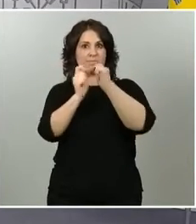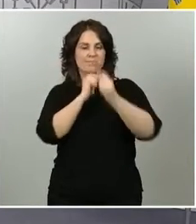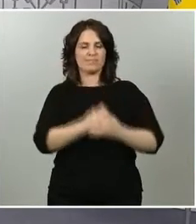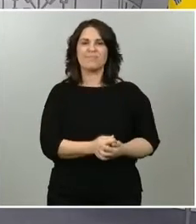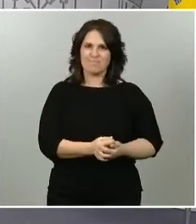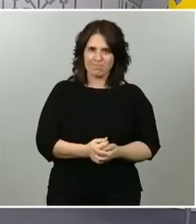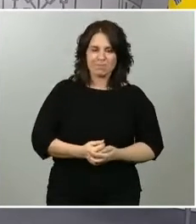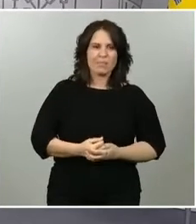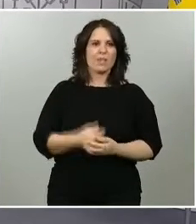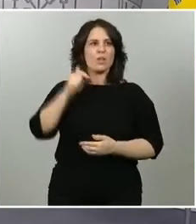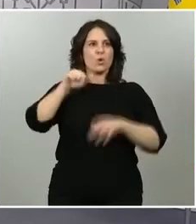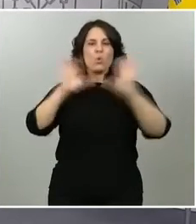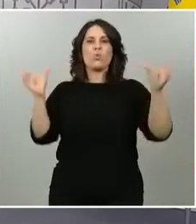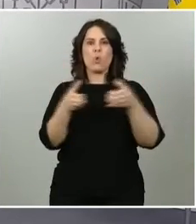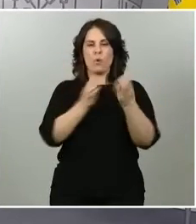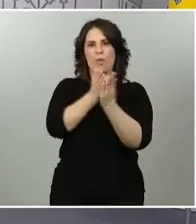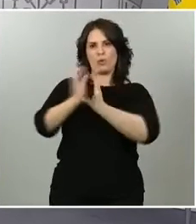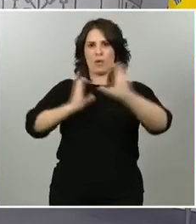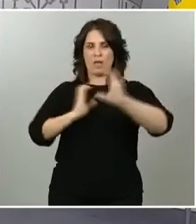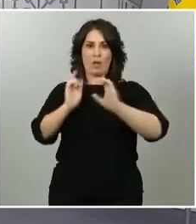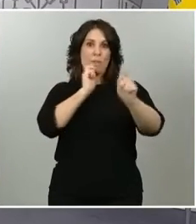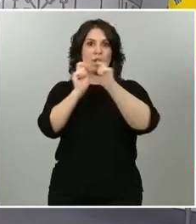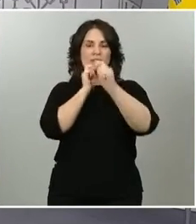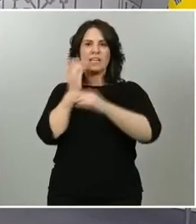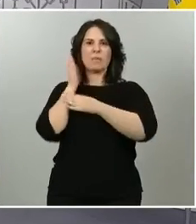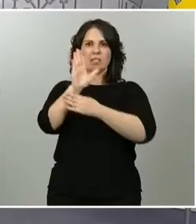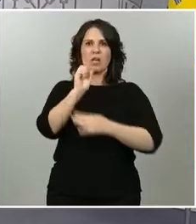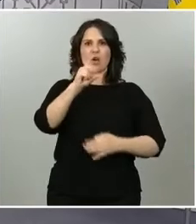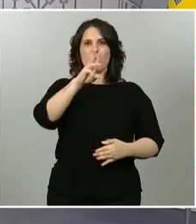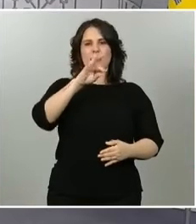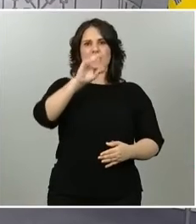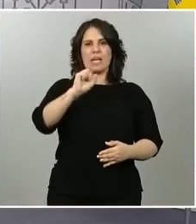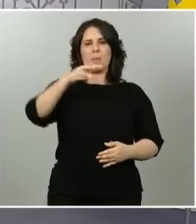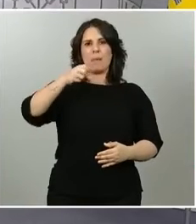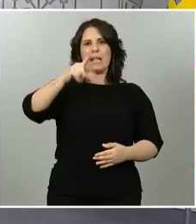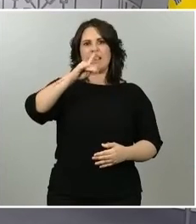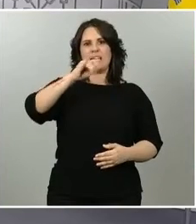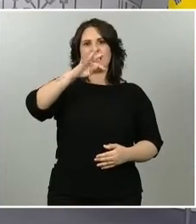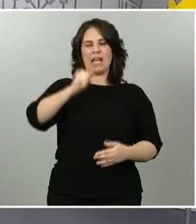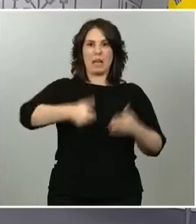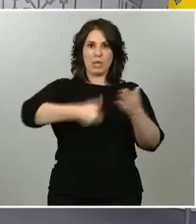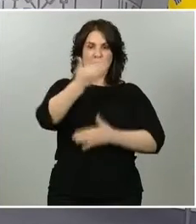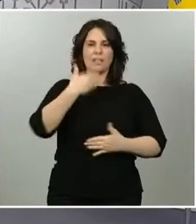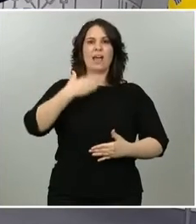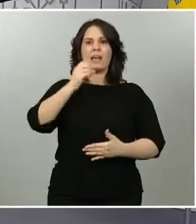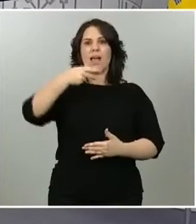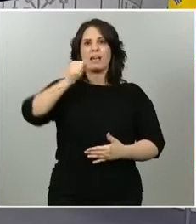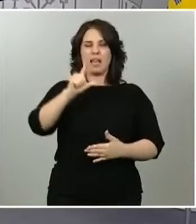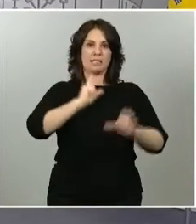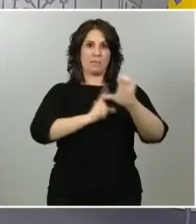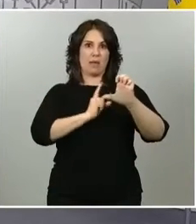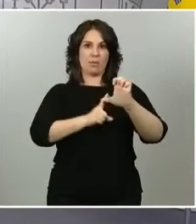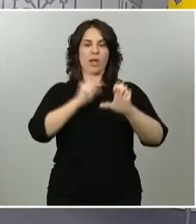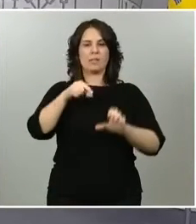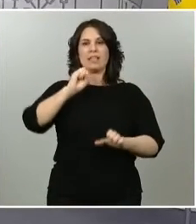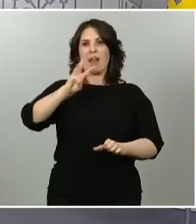Hoy un grupo de medios y periodistas que representan a Colpisa, Maldita RACU, El Boletín, Canal Extremadura Televisión, El Correo y B3, 13TV y La